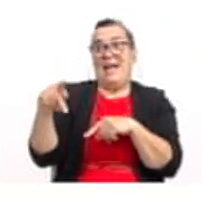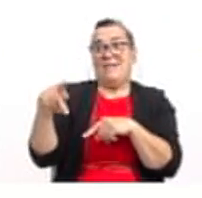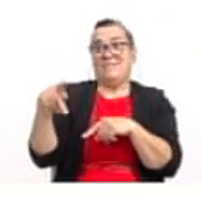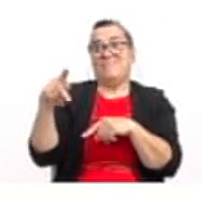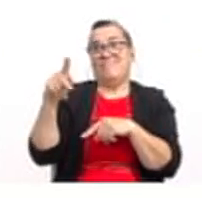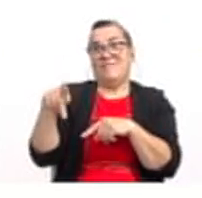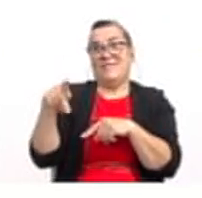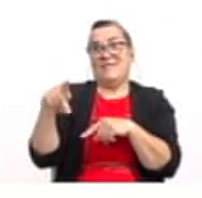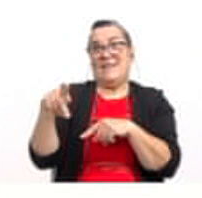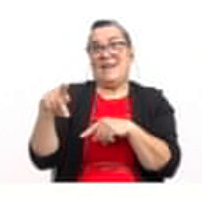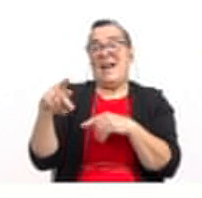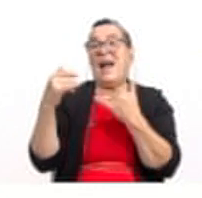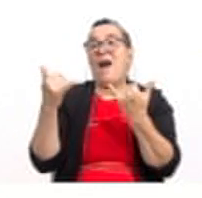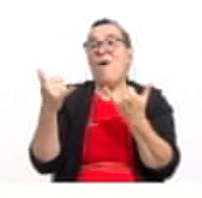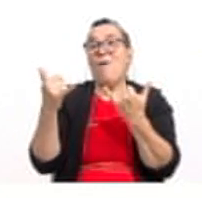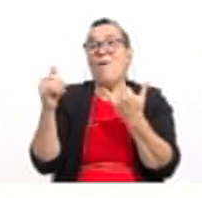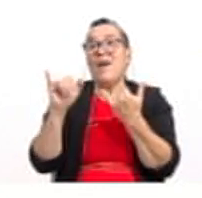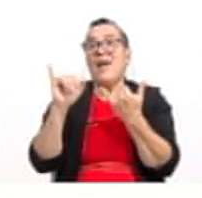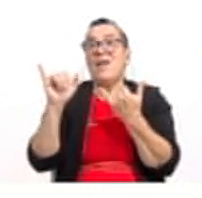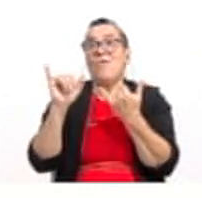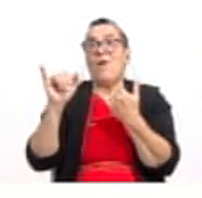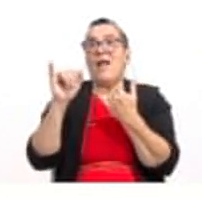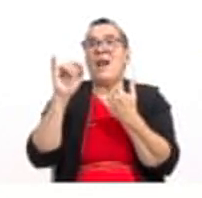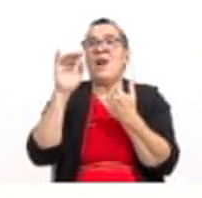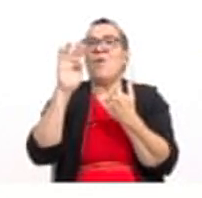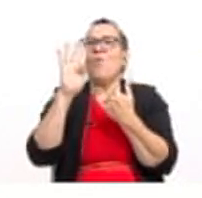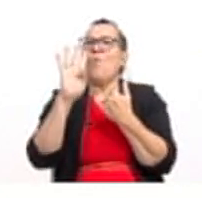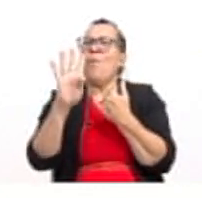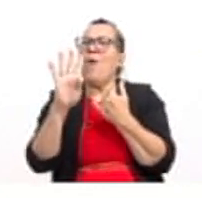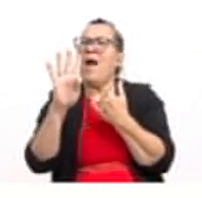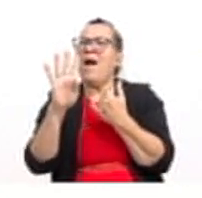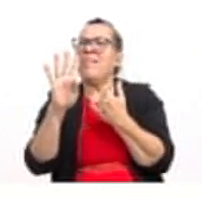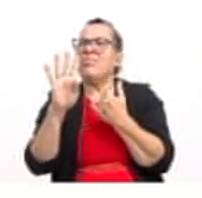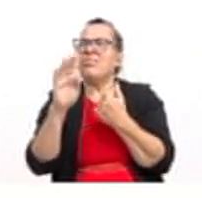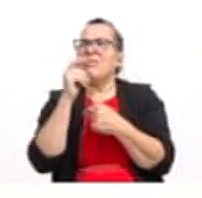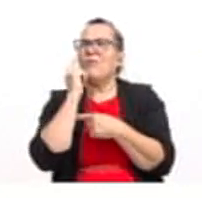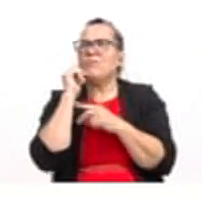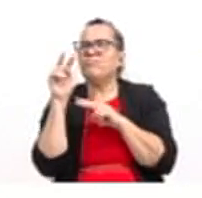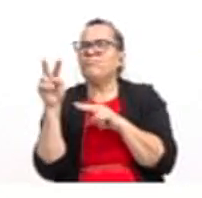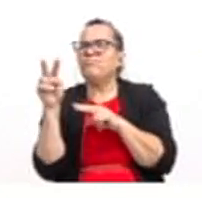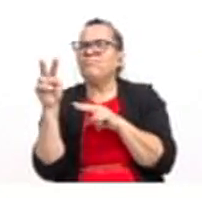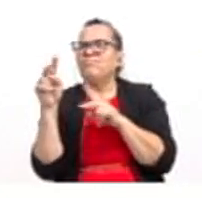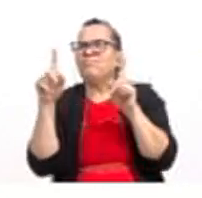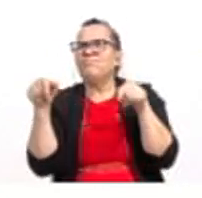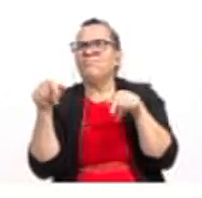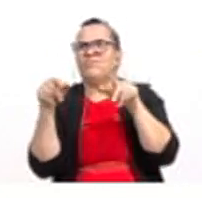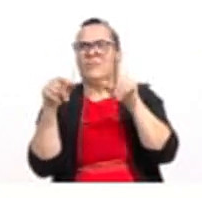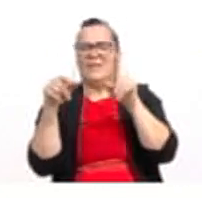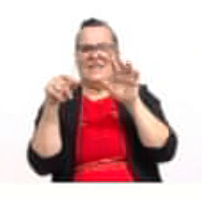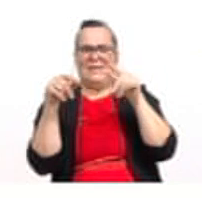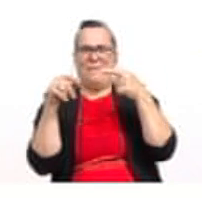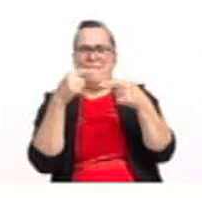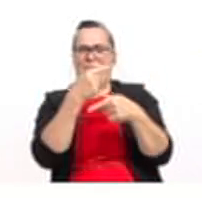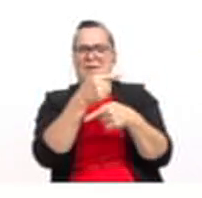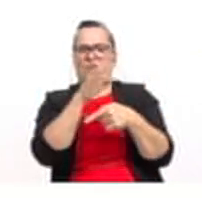momento, el valor de k es de 4. Detengámonos un momentito acá. Como esta parábola, el valor de a es 1, observen